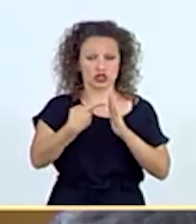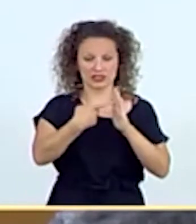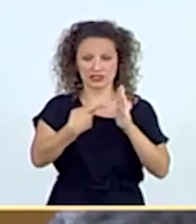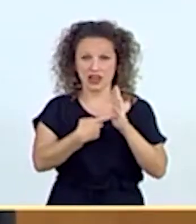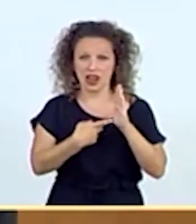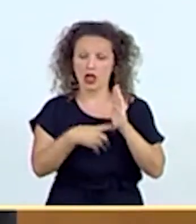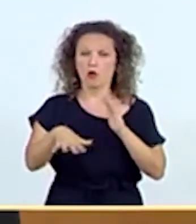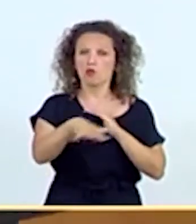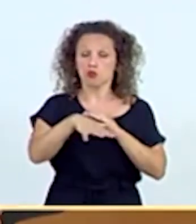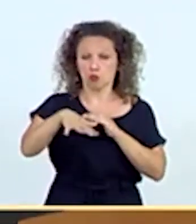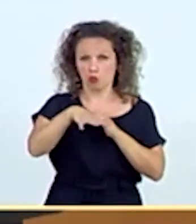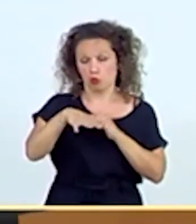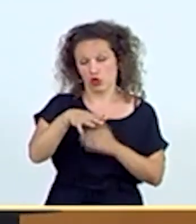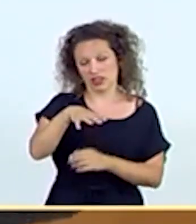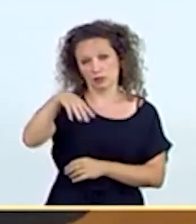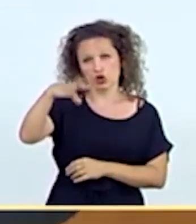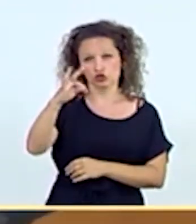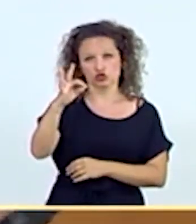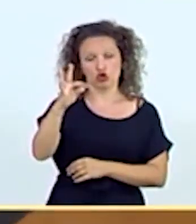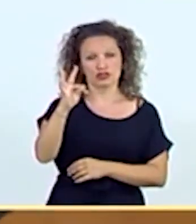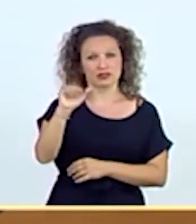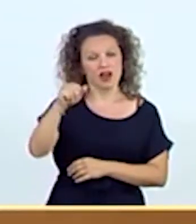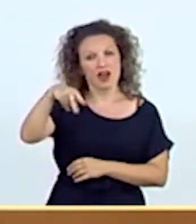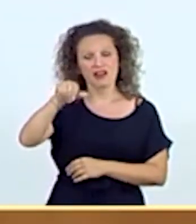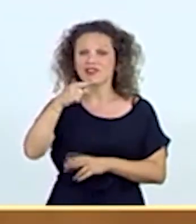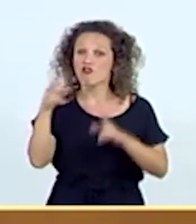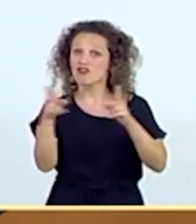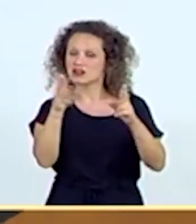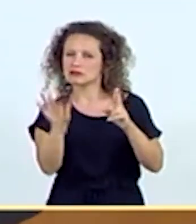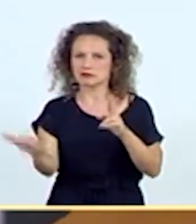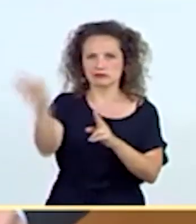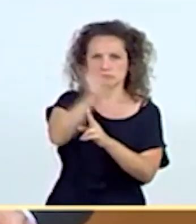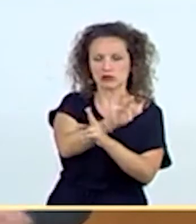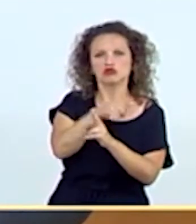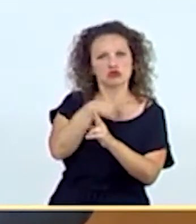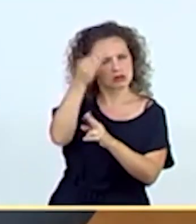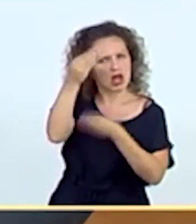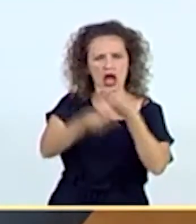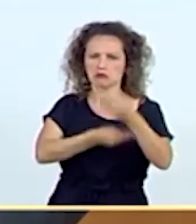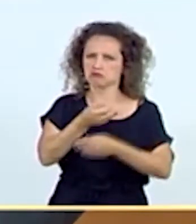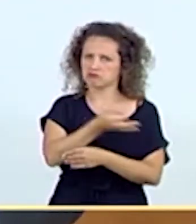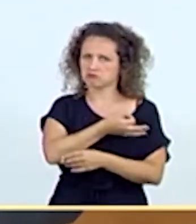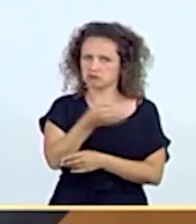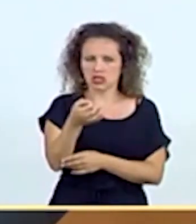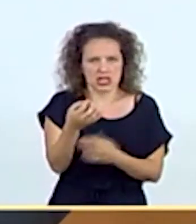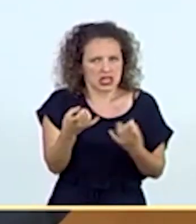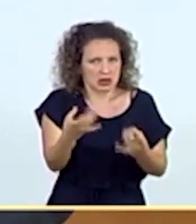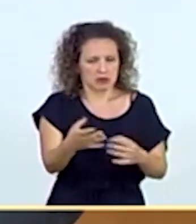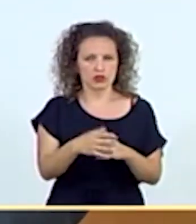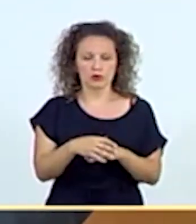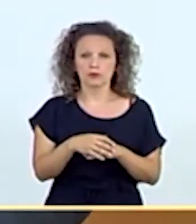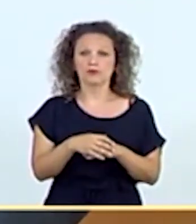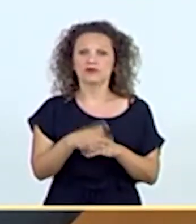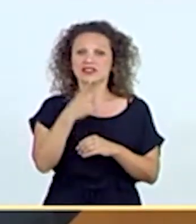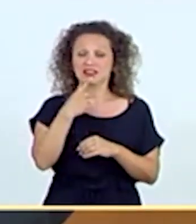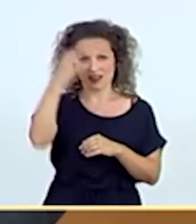que el municipio de Tartana regresara a una fase anterior. Por tanto, han actuado, a mi juicio, correctamente y con contundencia. Según instrumentos del Real